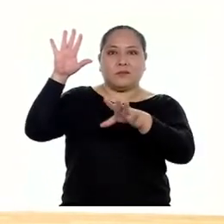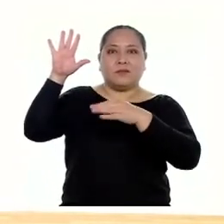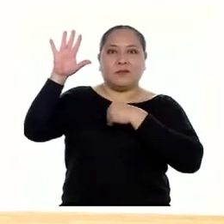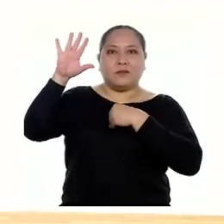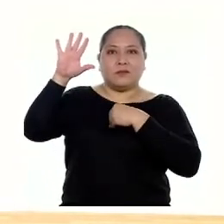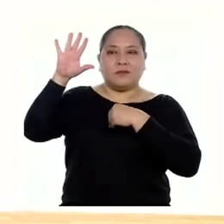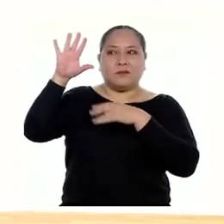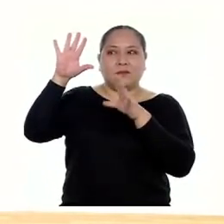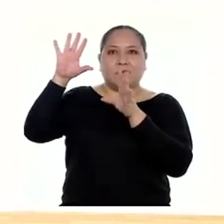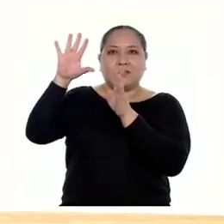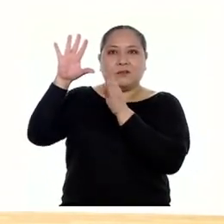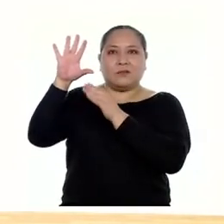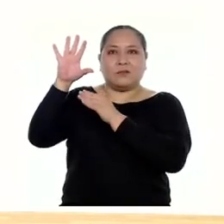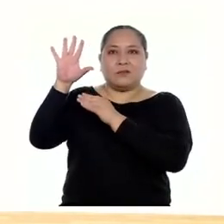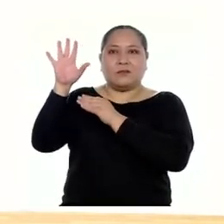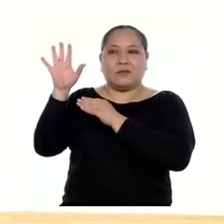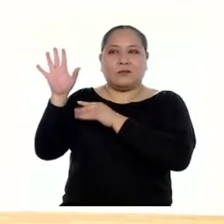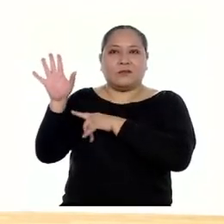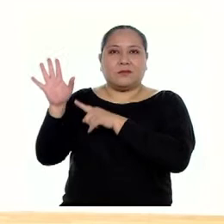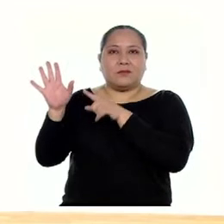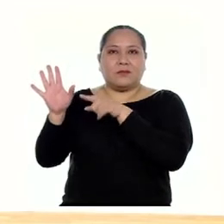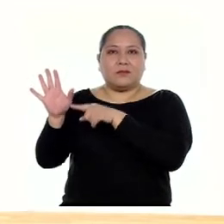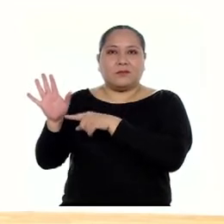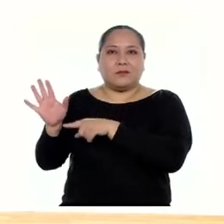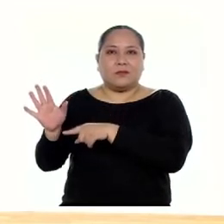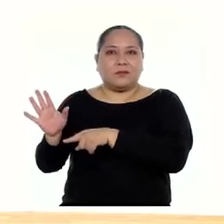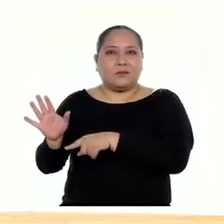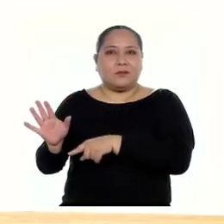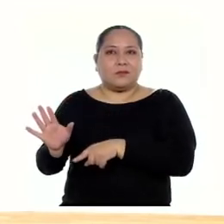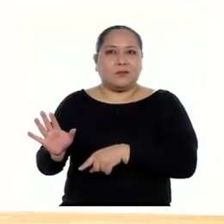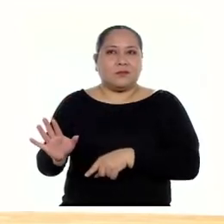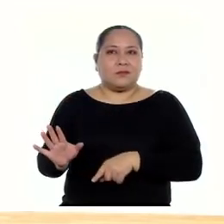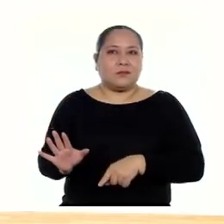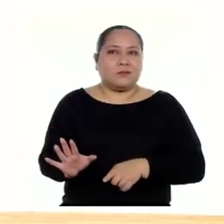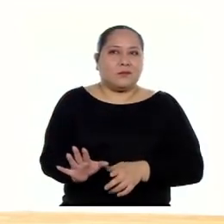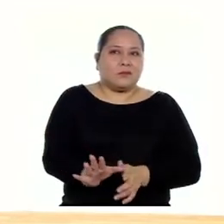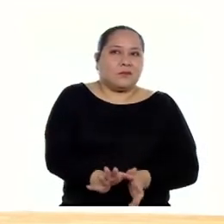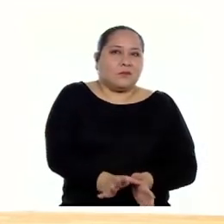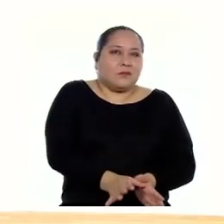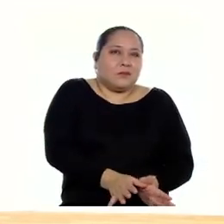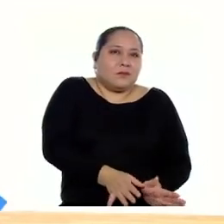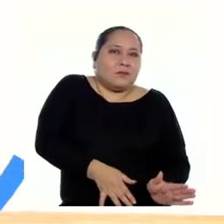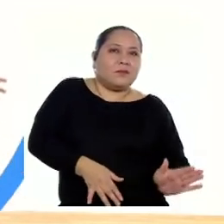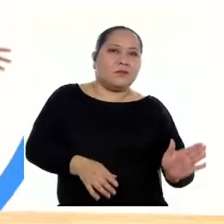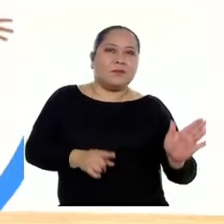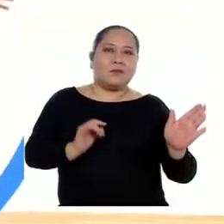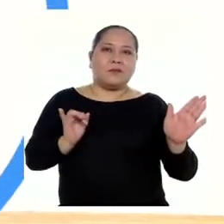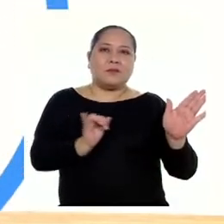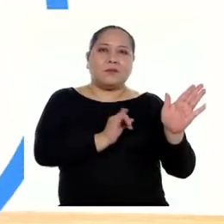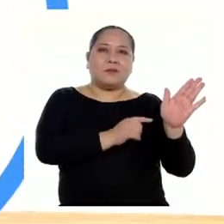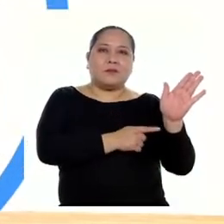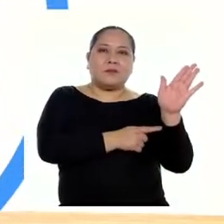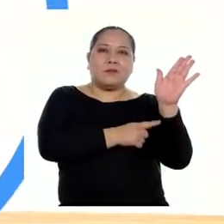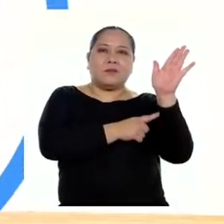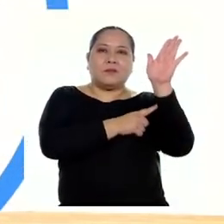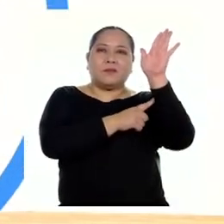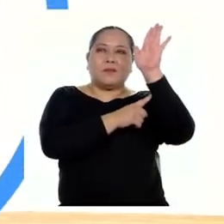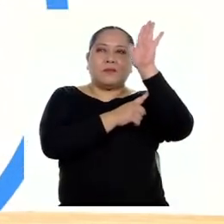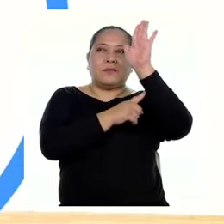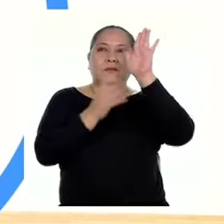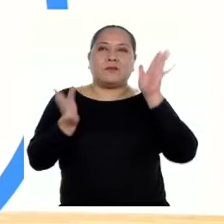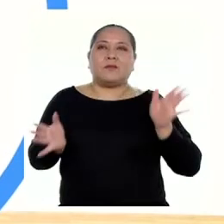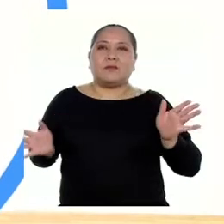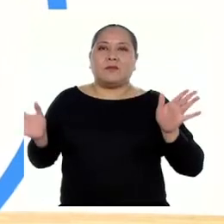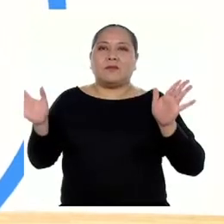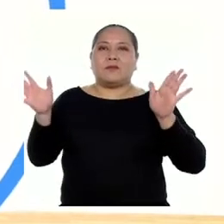sigues mi movimiento. Síguelo, síguelo, síguelo, síguelo, síguelo, tal cual, igual que yo, con todo el cuerpo. Ahora el brazo izquierdo, los dos